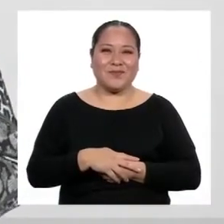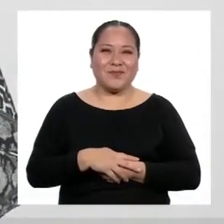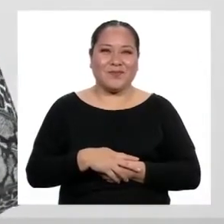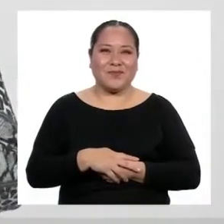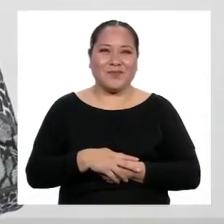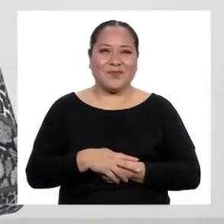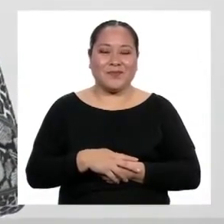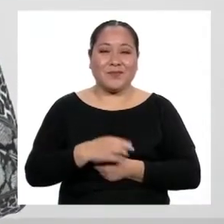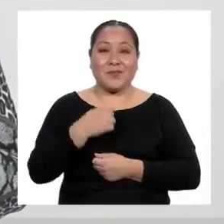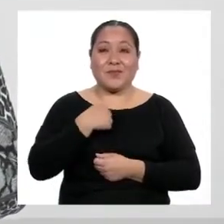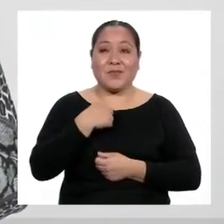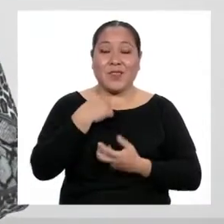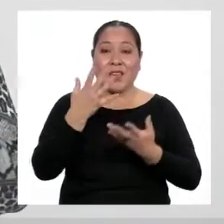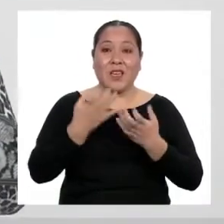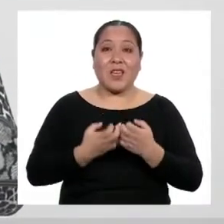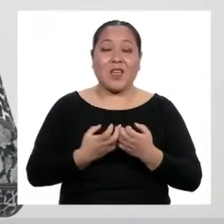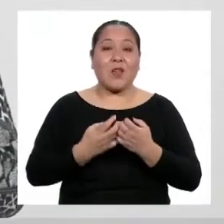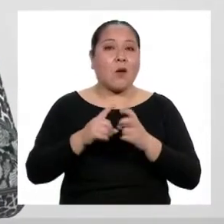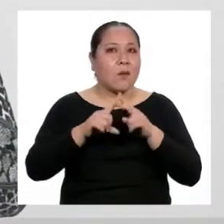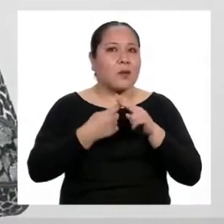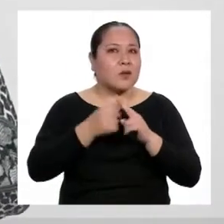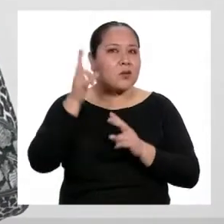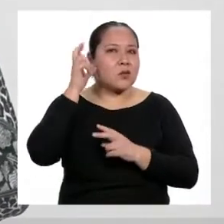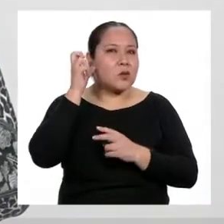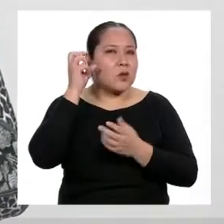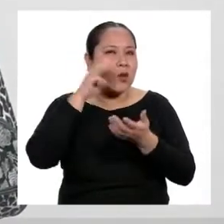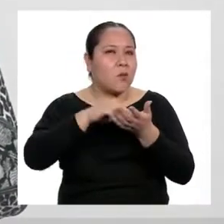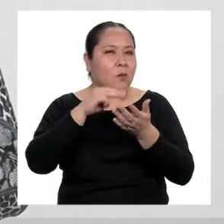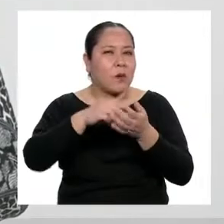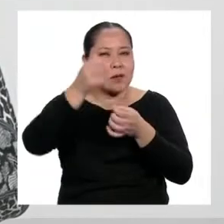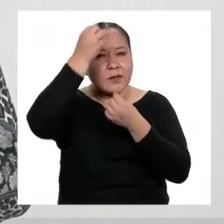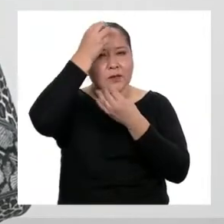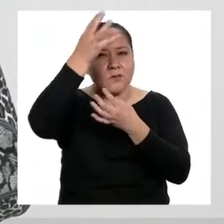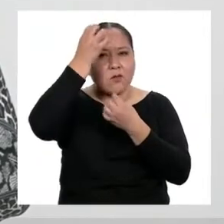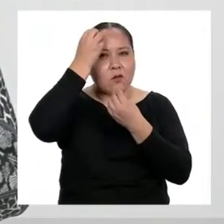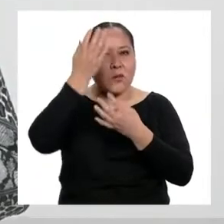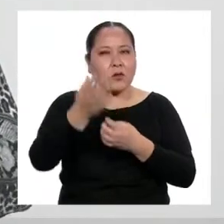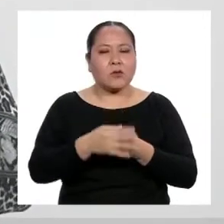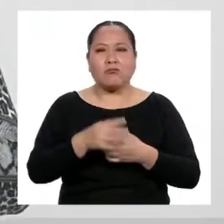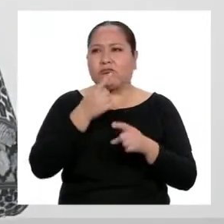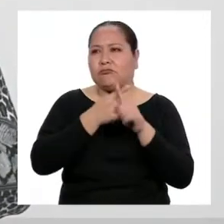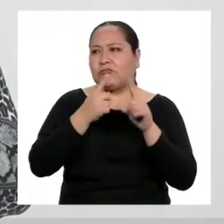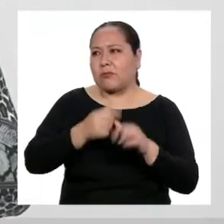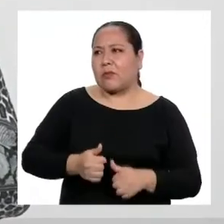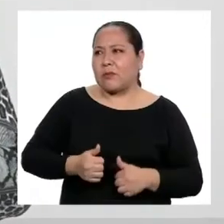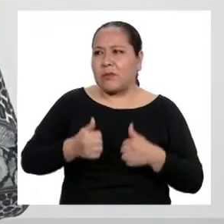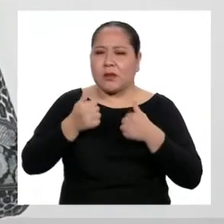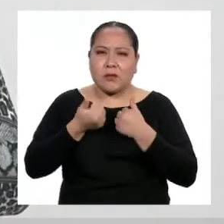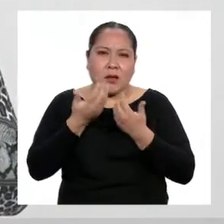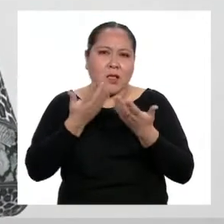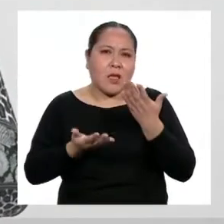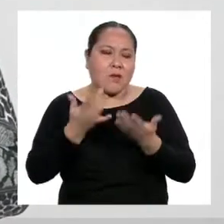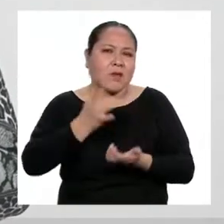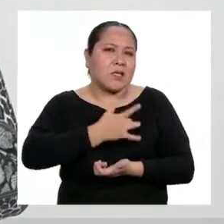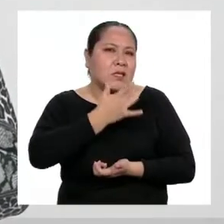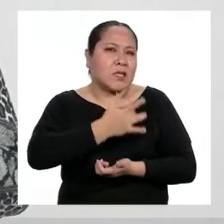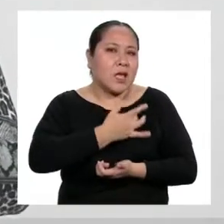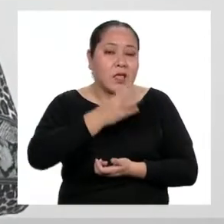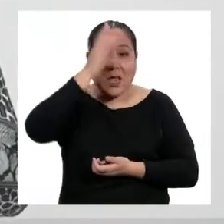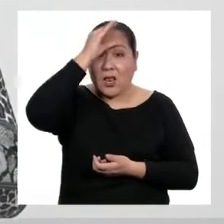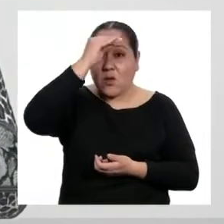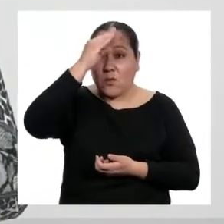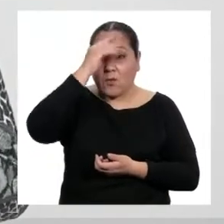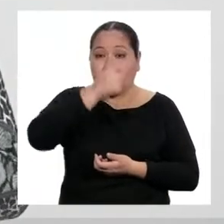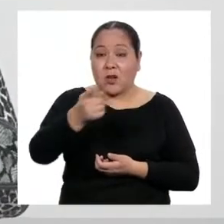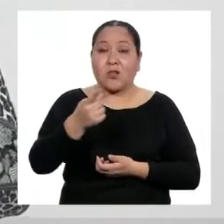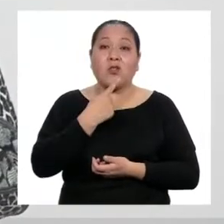Me gustaría empezar escuchando un poco más de información sobre vivencias que pueden estar teniendo los chicos y chicas